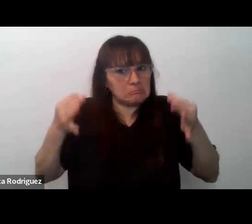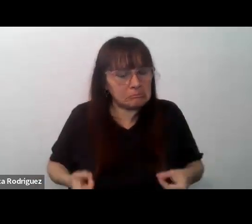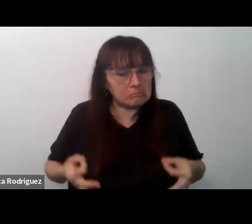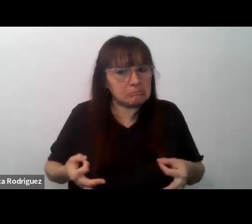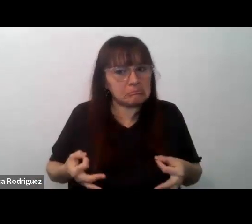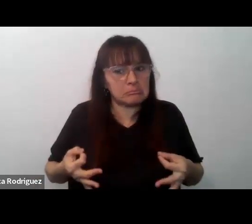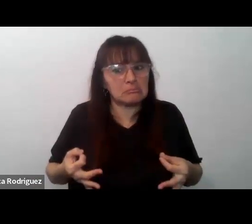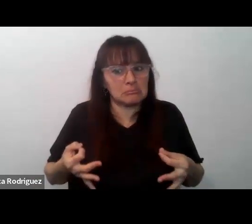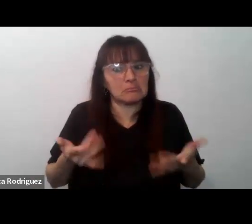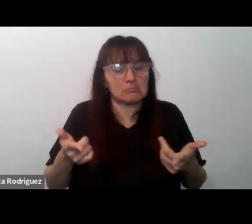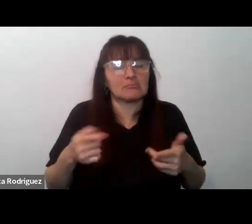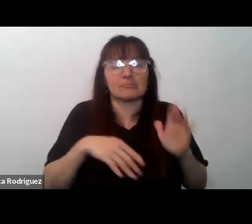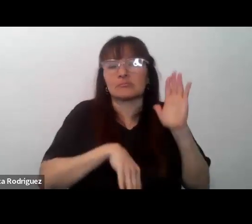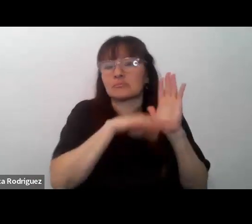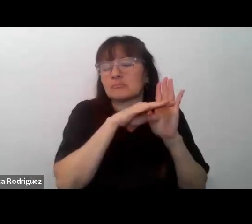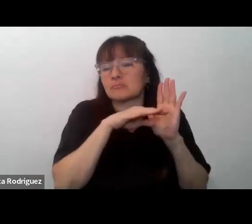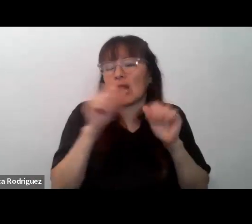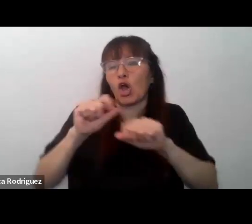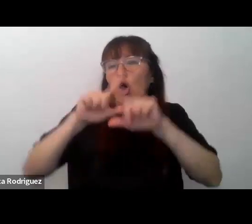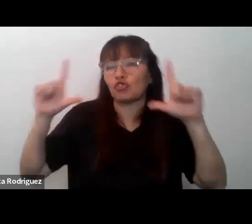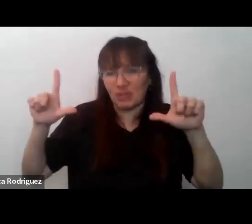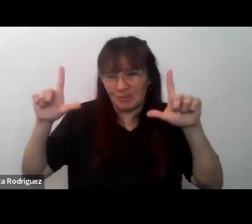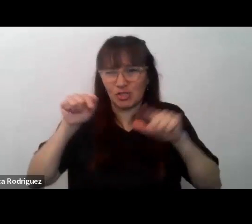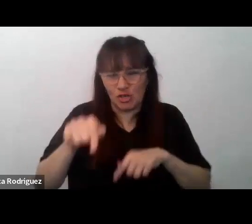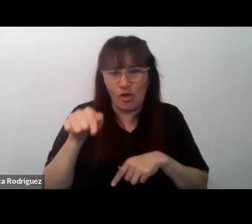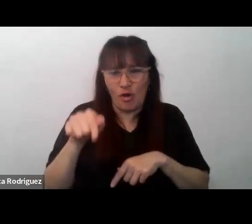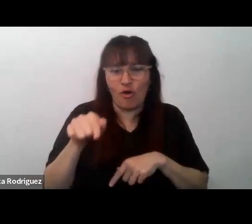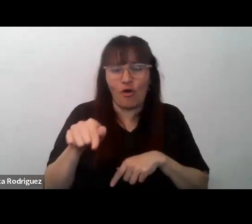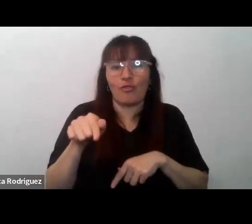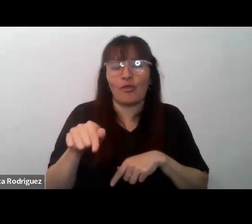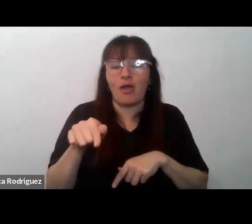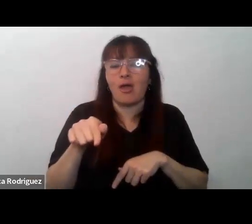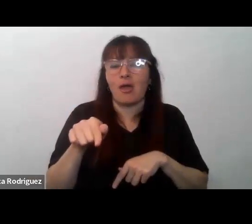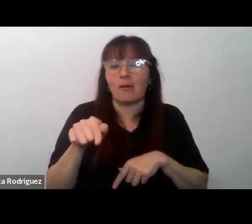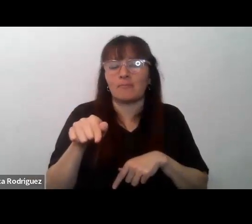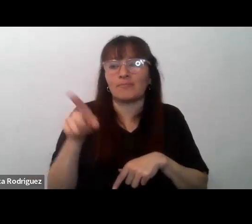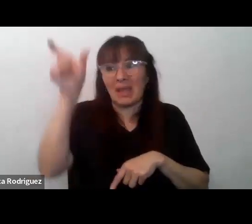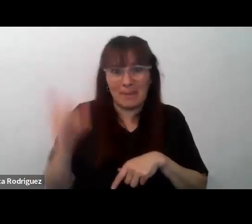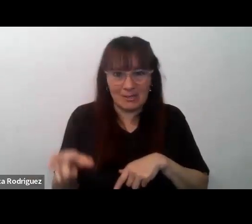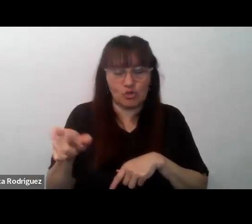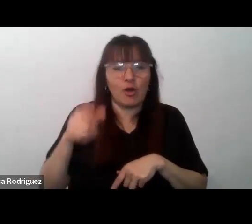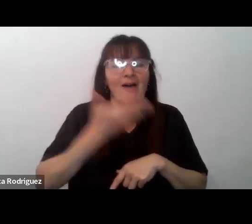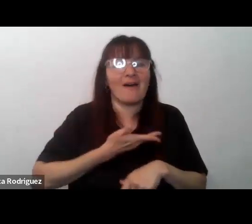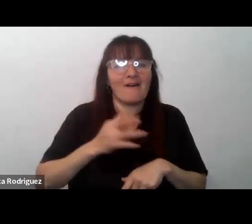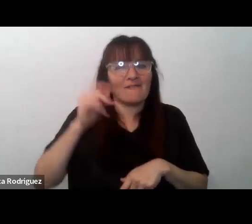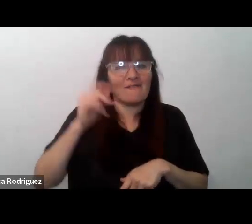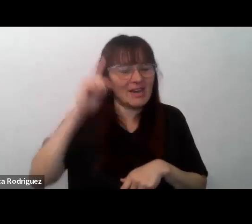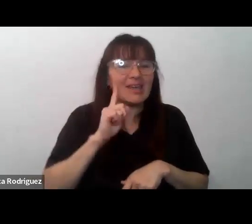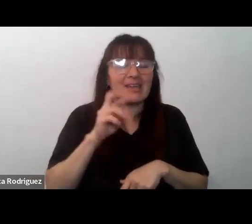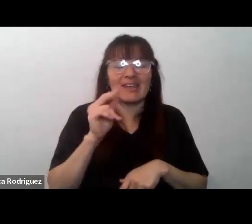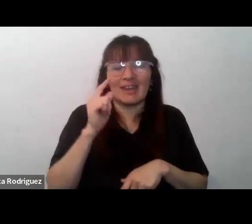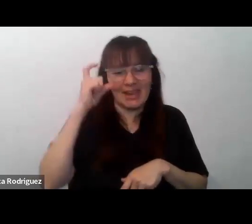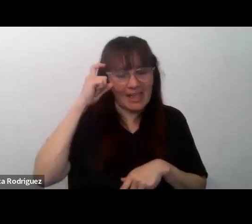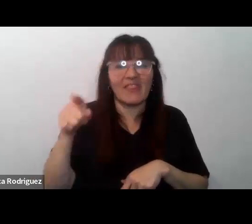y que supera la concepción del Consejo de Europa Pablo Freire dice el diálogo es una